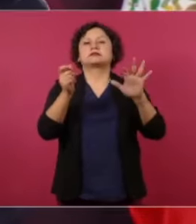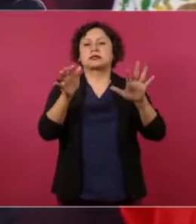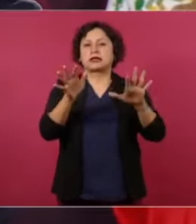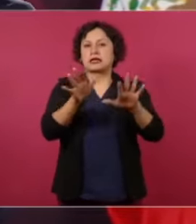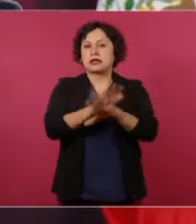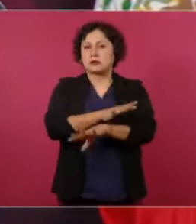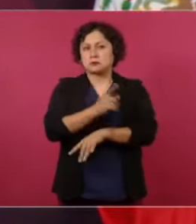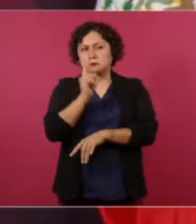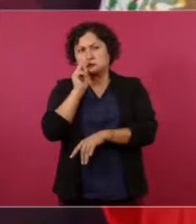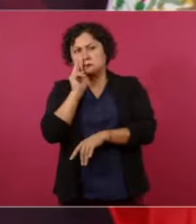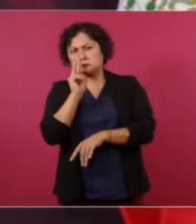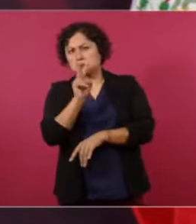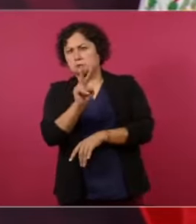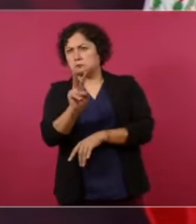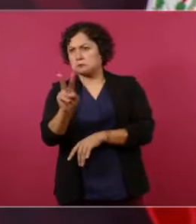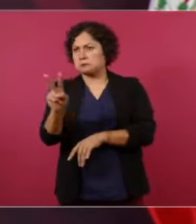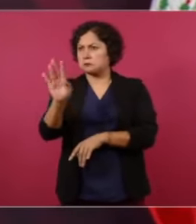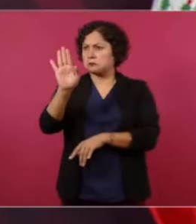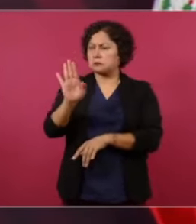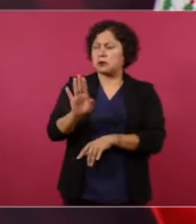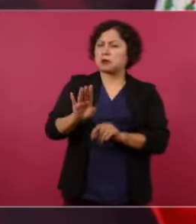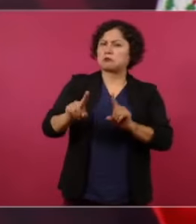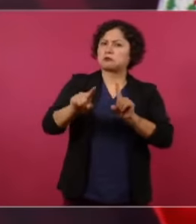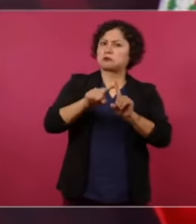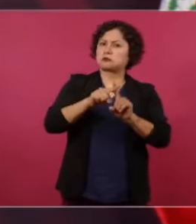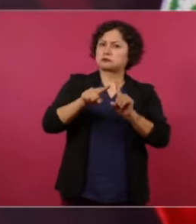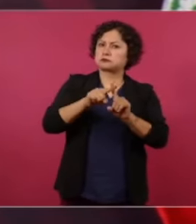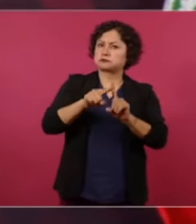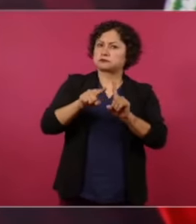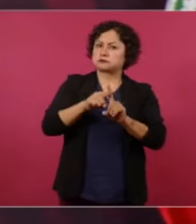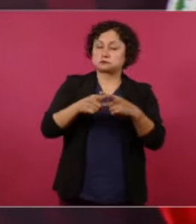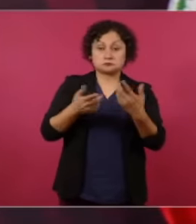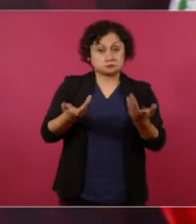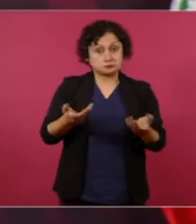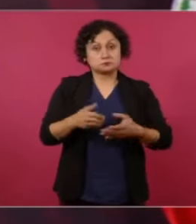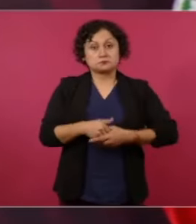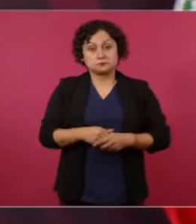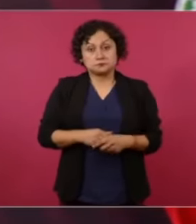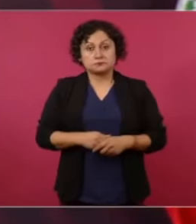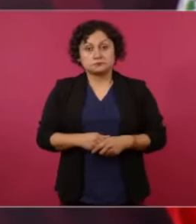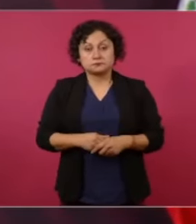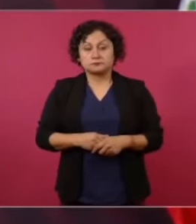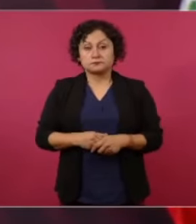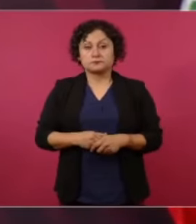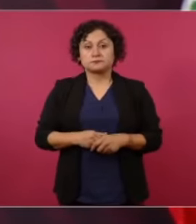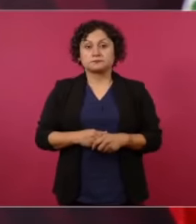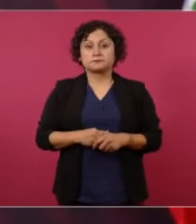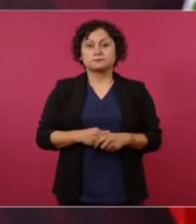muy positivo, muy positivo,